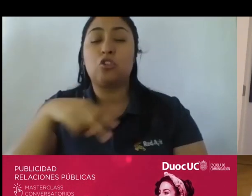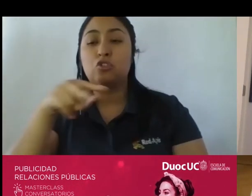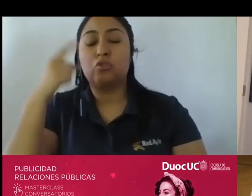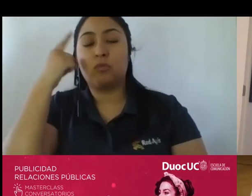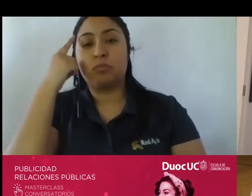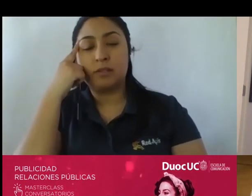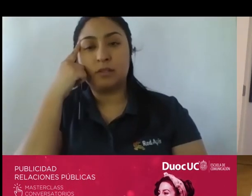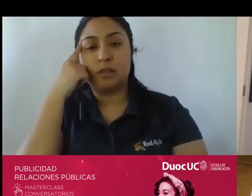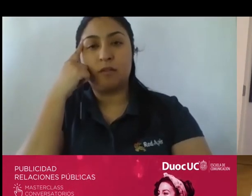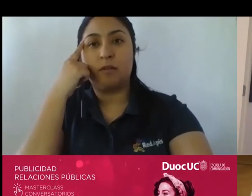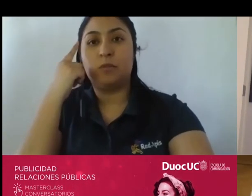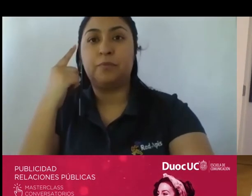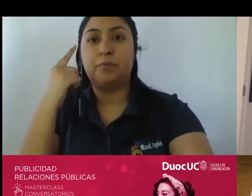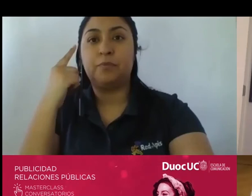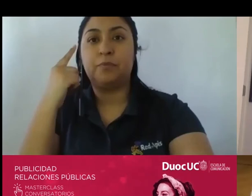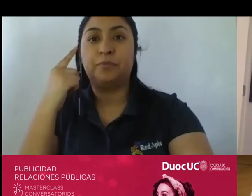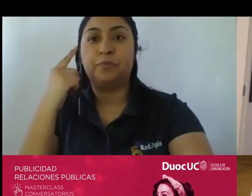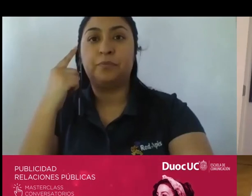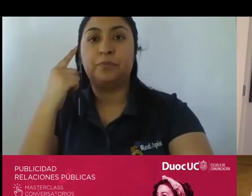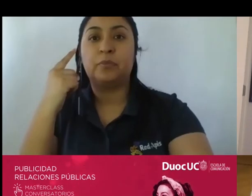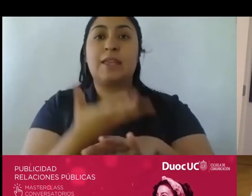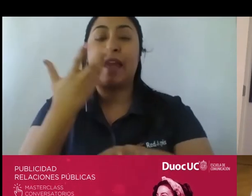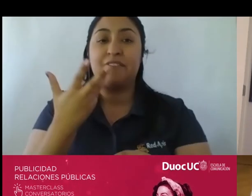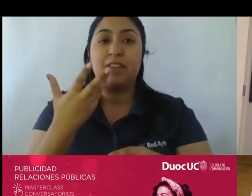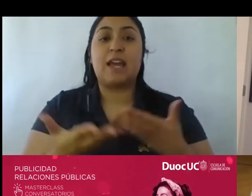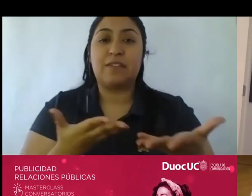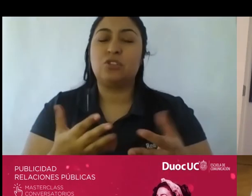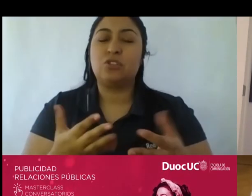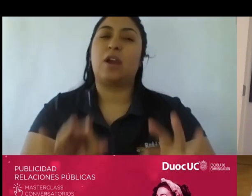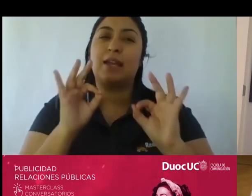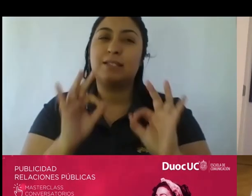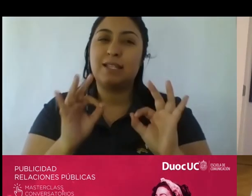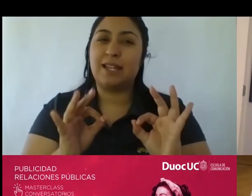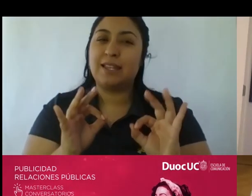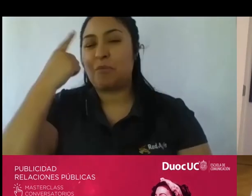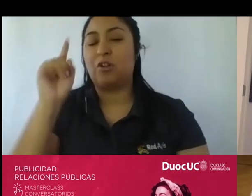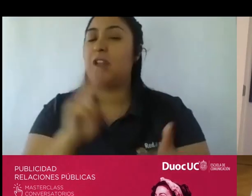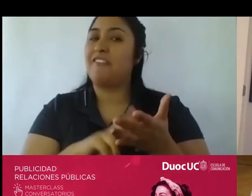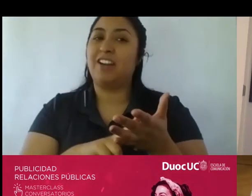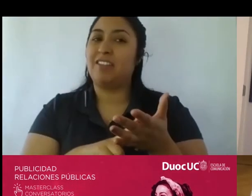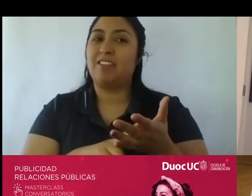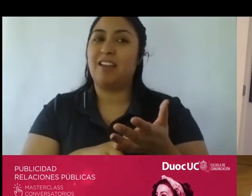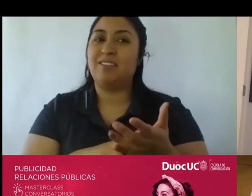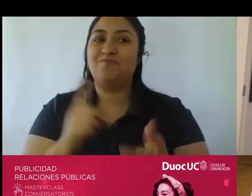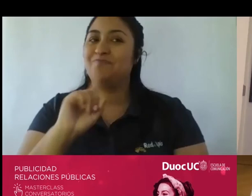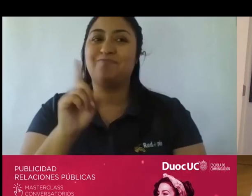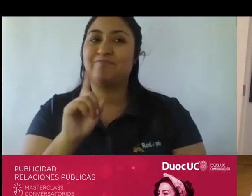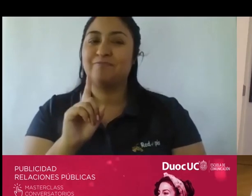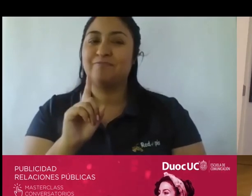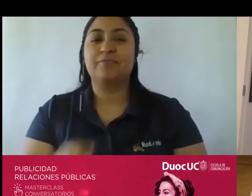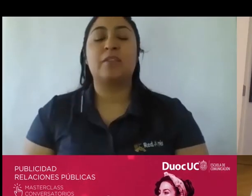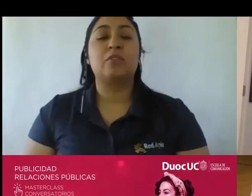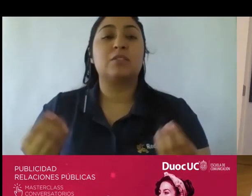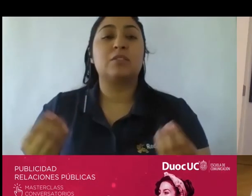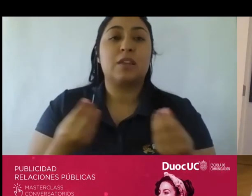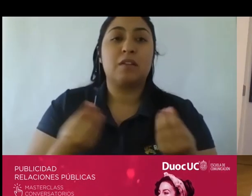habían servicios de excelencia que no eran tan de excelencia entonces lo que va a pasar acá es que claro